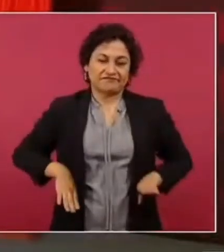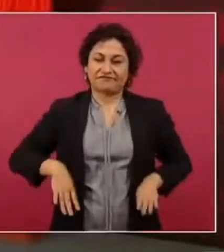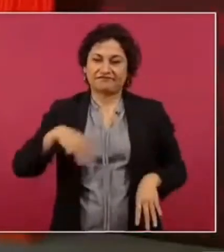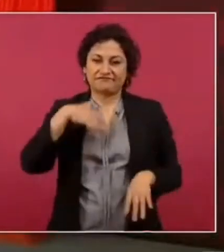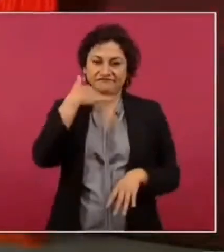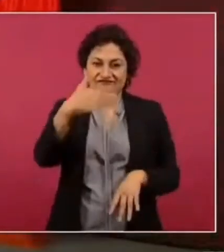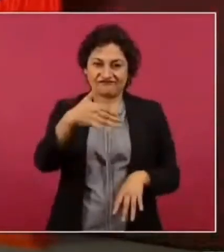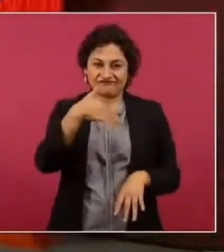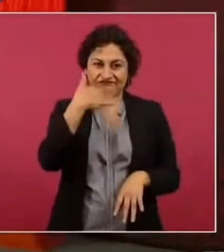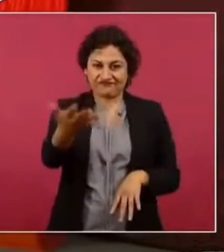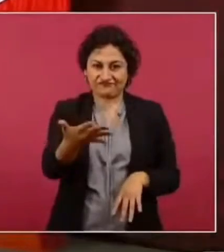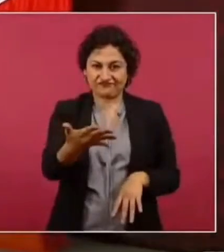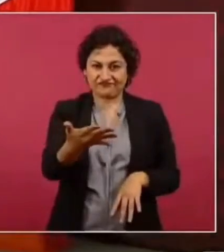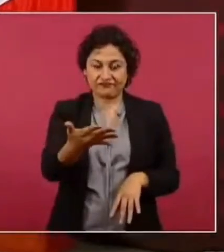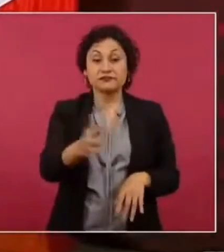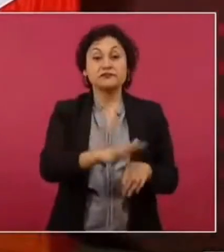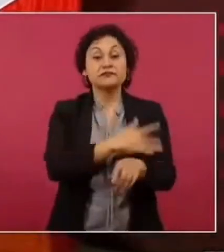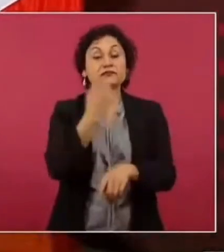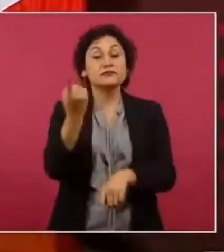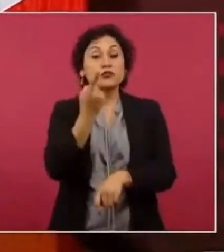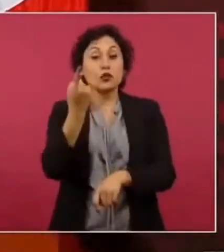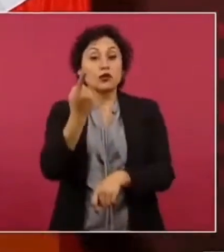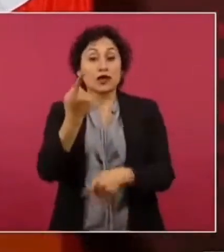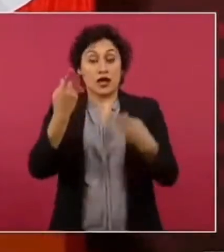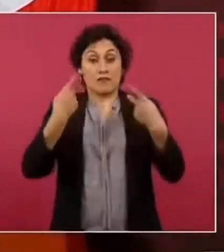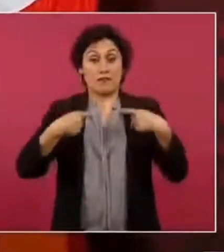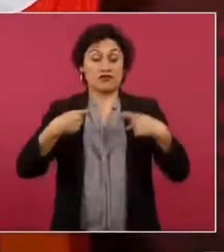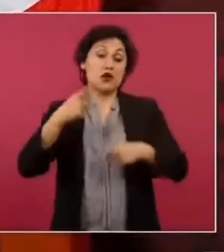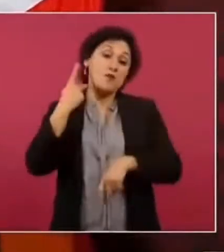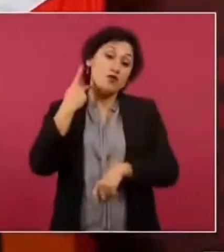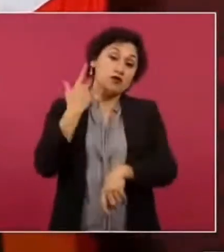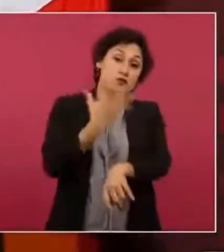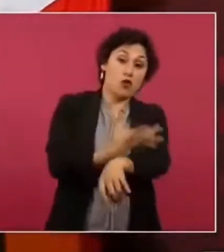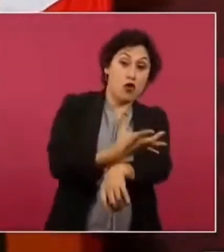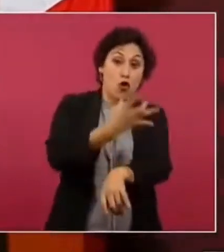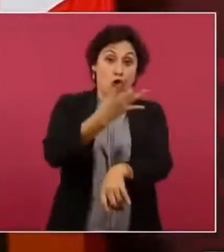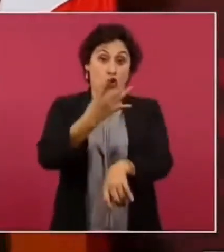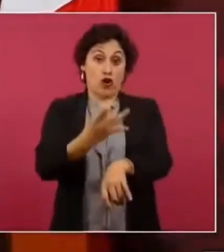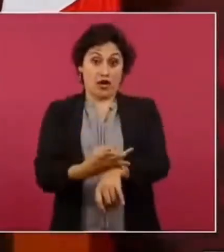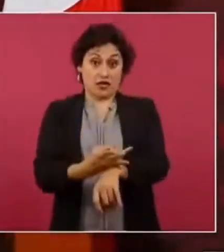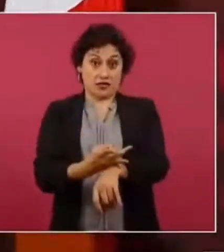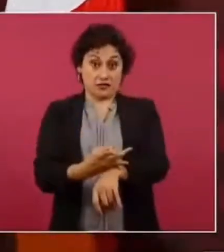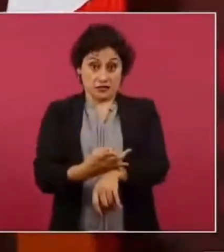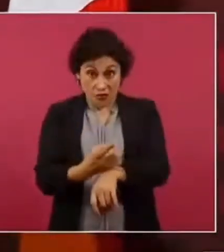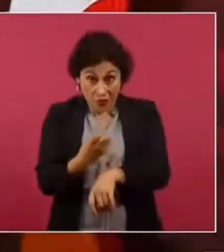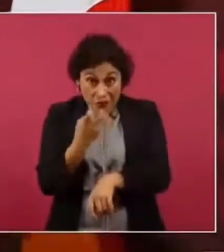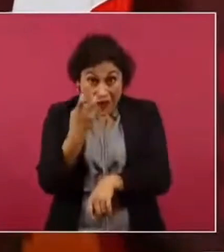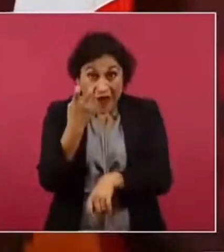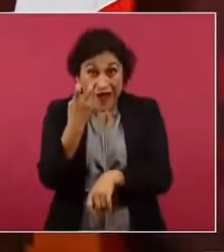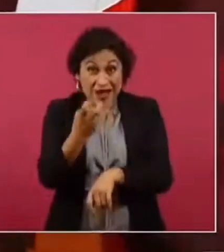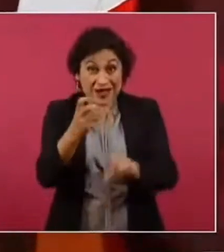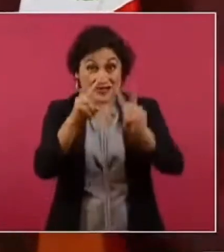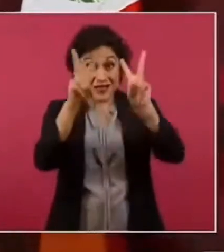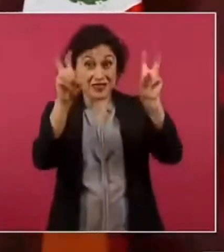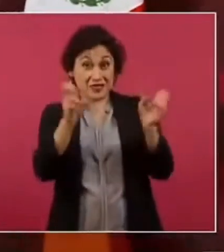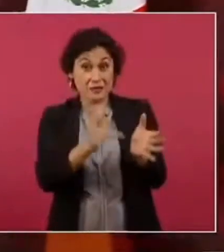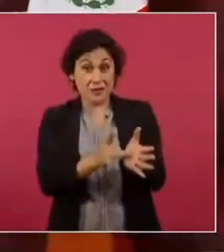político honesto no podría valerse